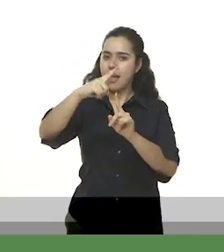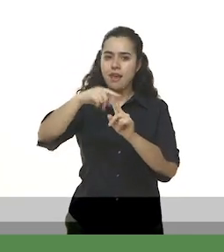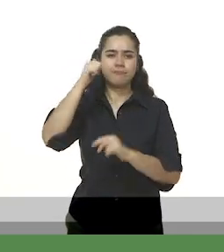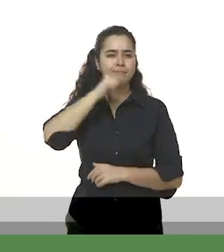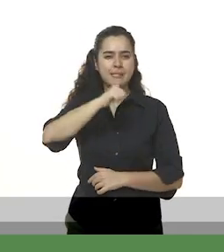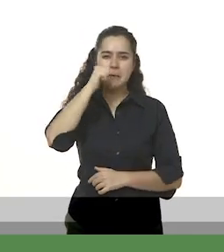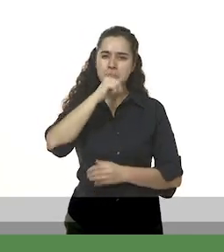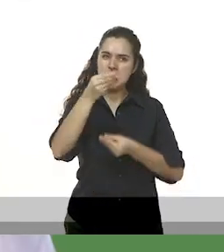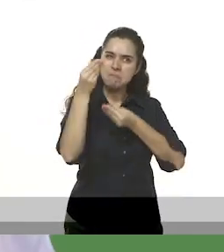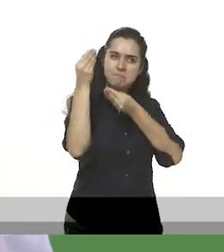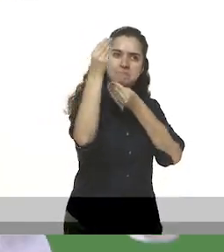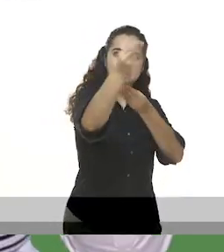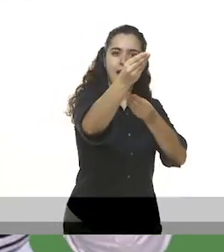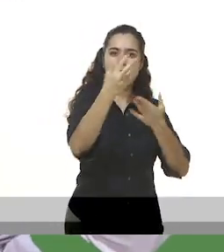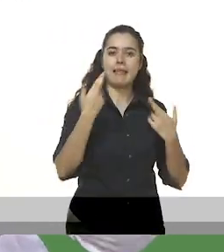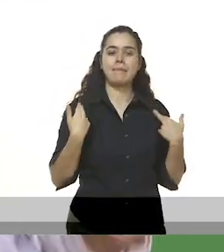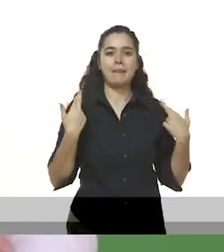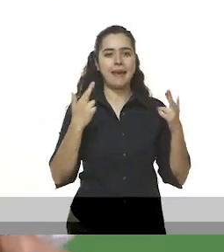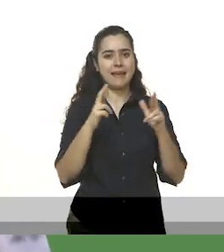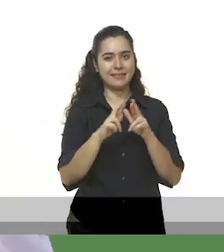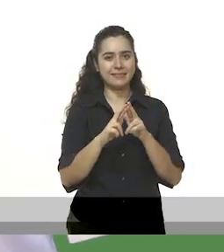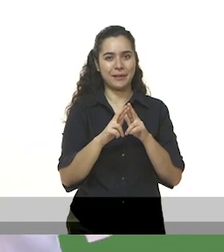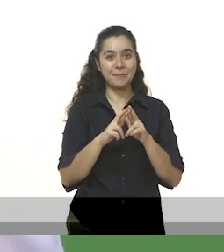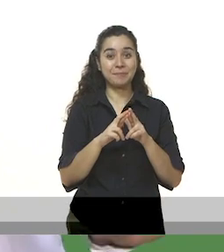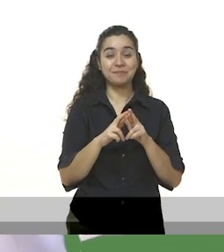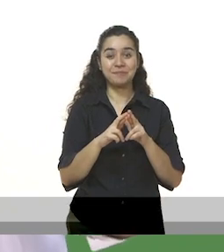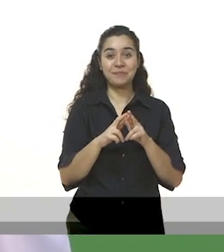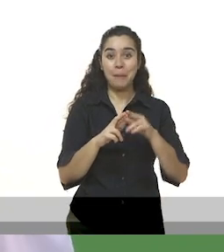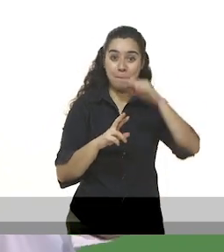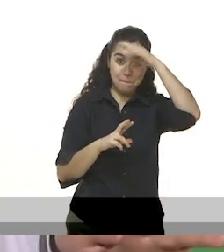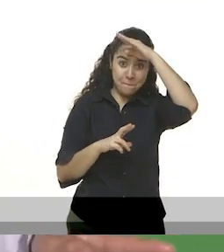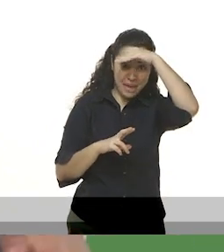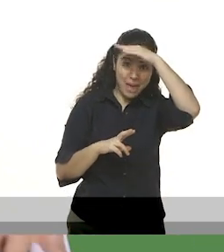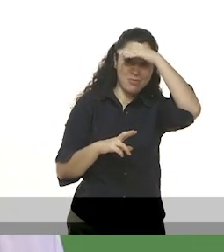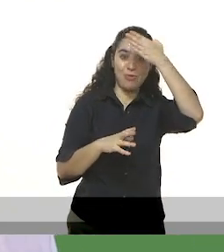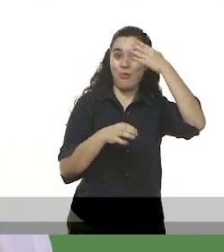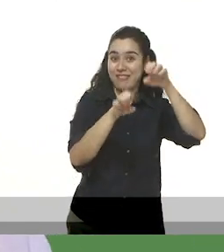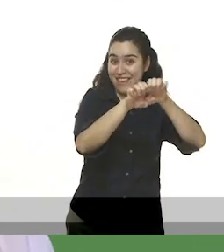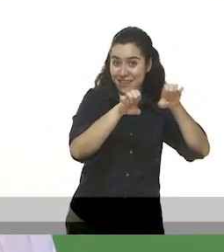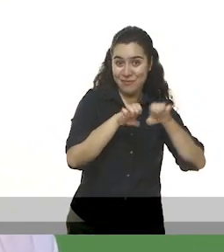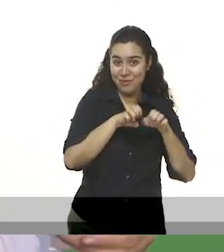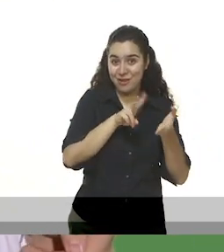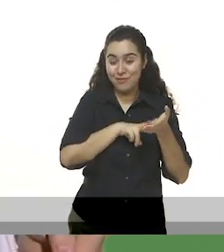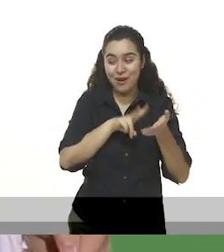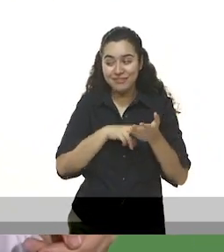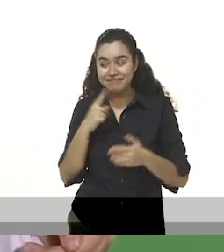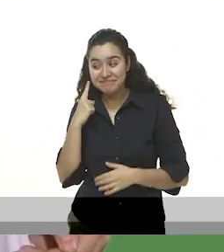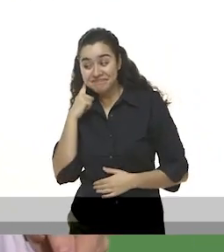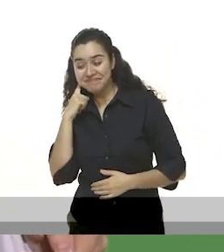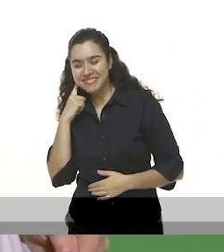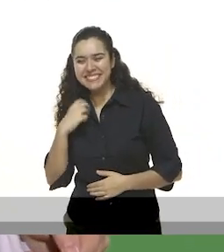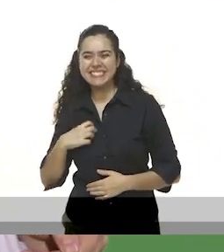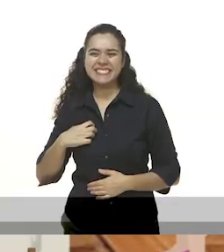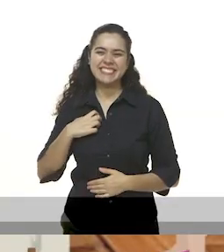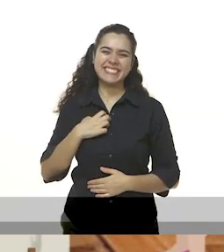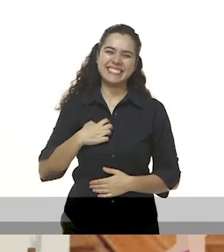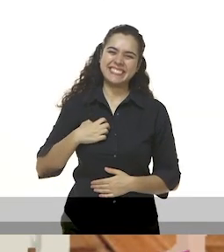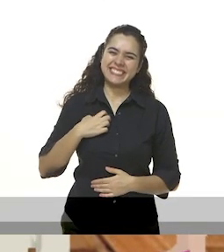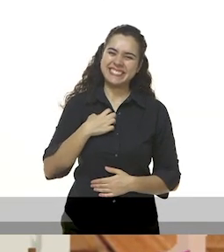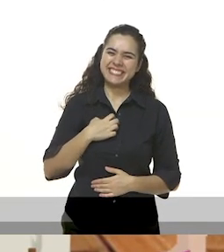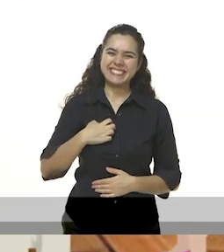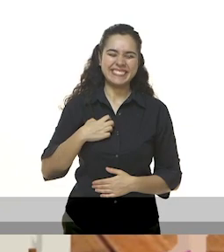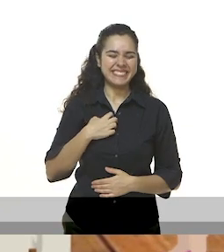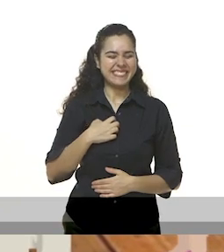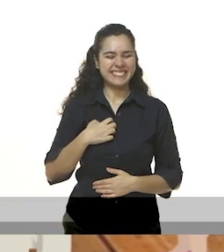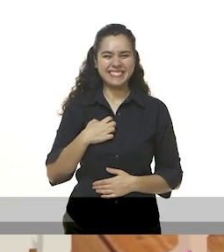tareas siempre. Al escuchar esto, los integrantes de la tropa de los valores quedaron satisfechos con lo sucedido en la escuela. Fue